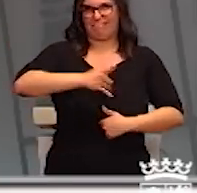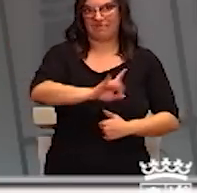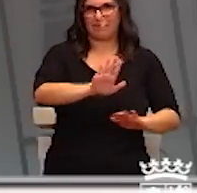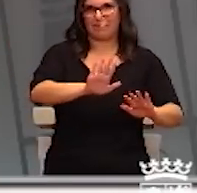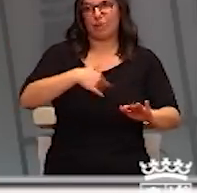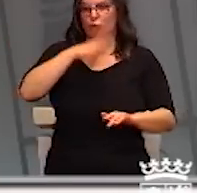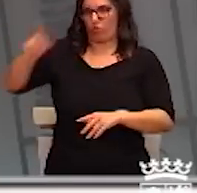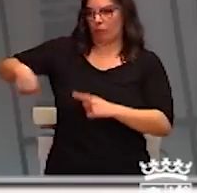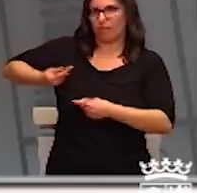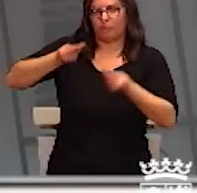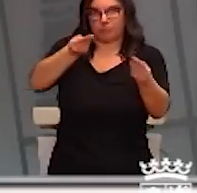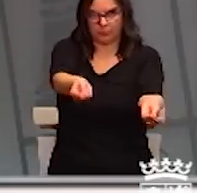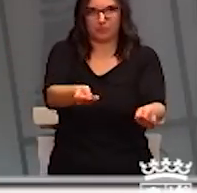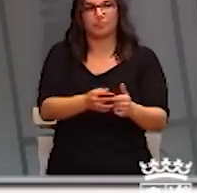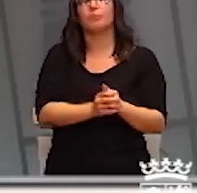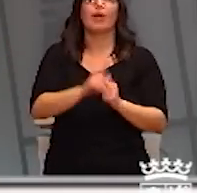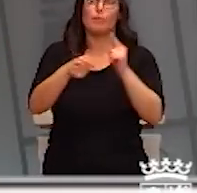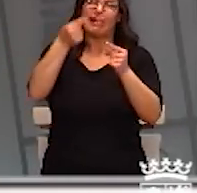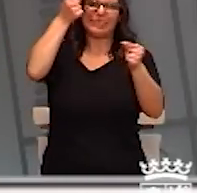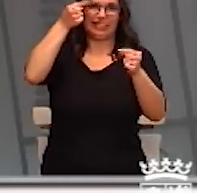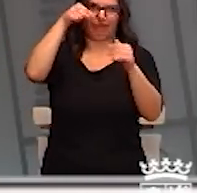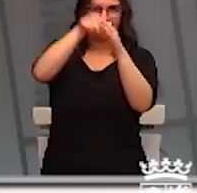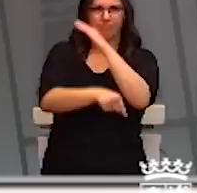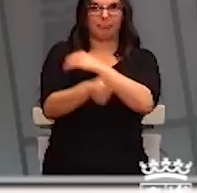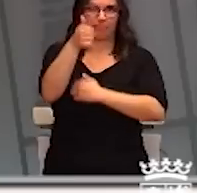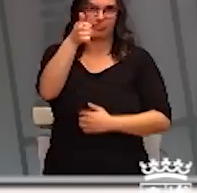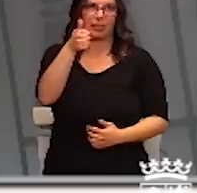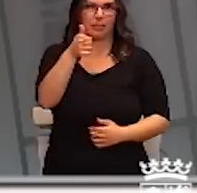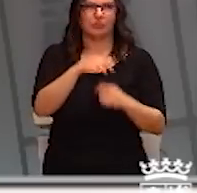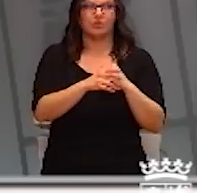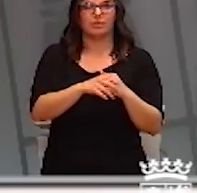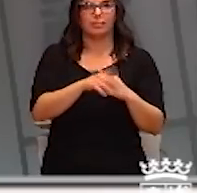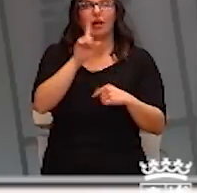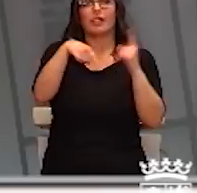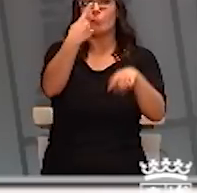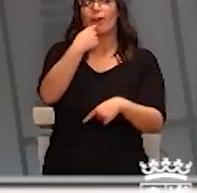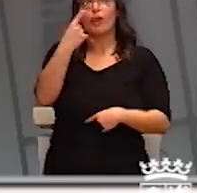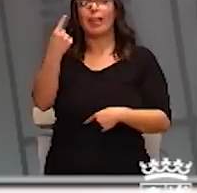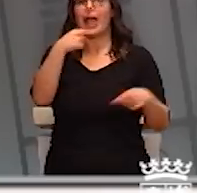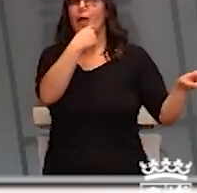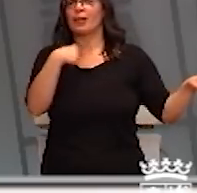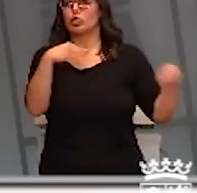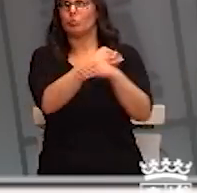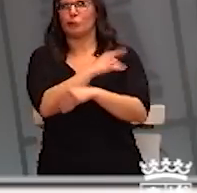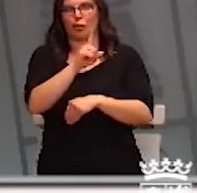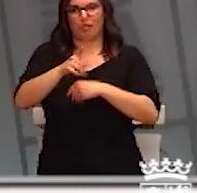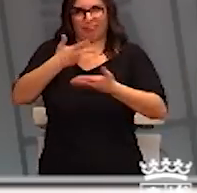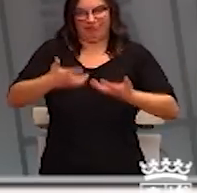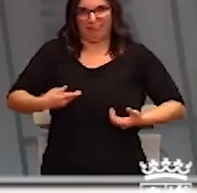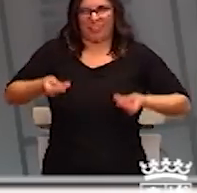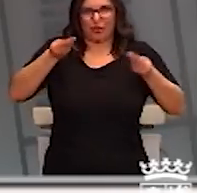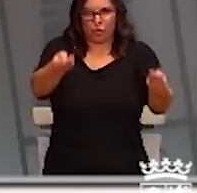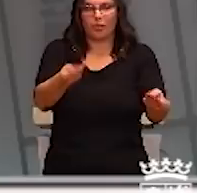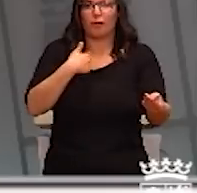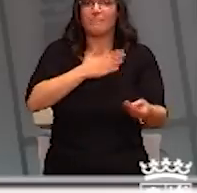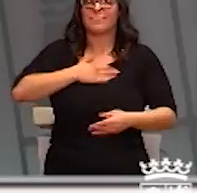Puede que alguna cosa… Es verdad, va a haber matices. No os digáis luego que os hemos dicho una cosa pero vamos a pasar por escrito. Pero nuestra